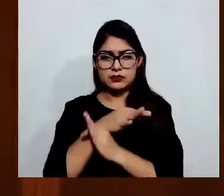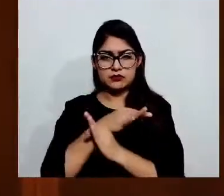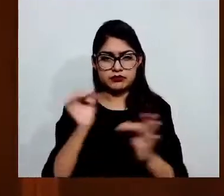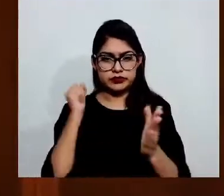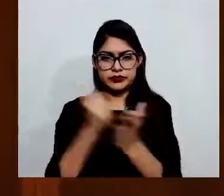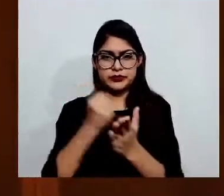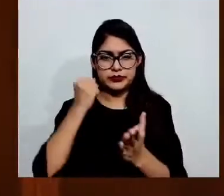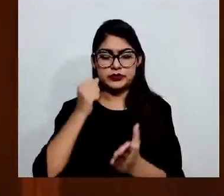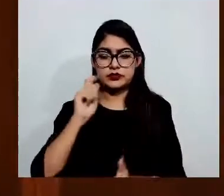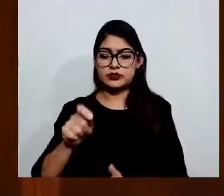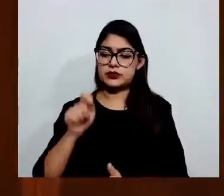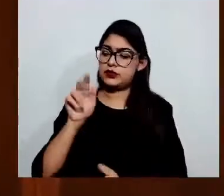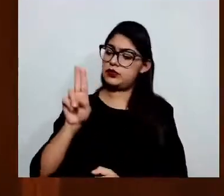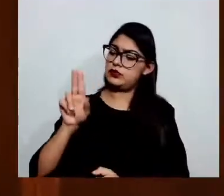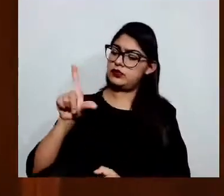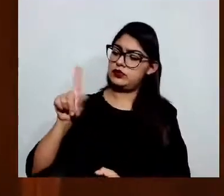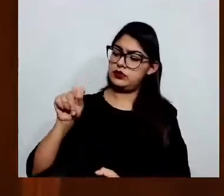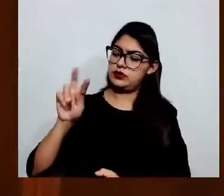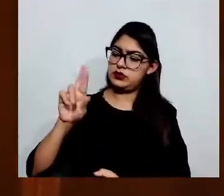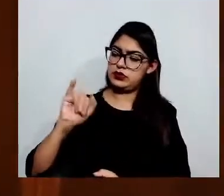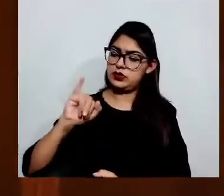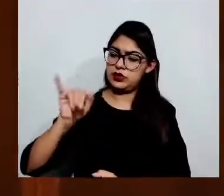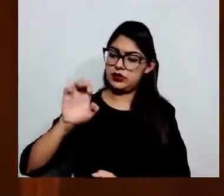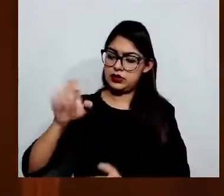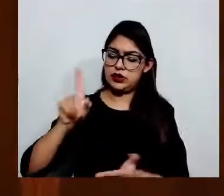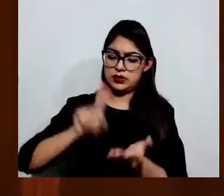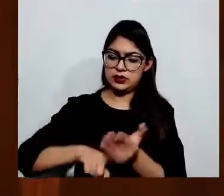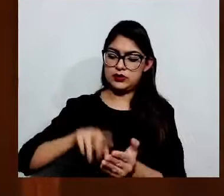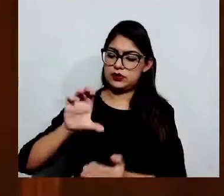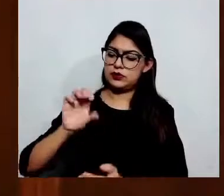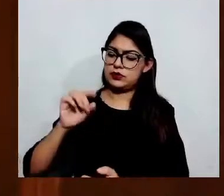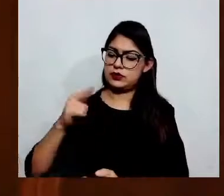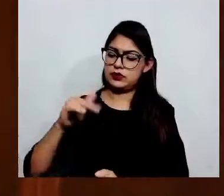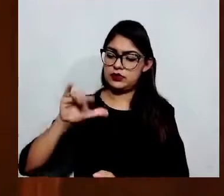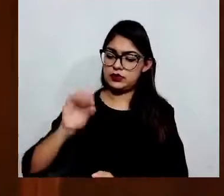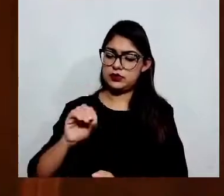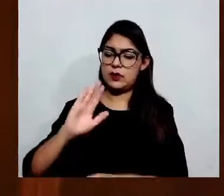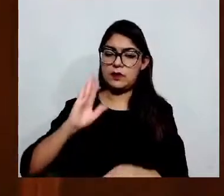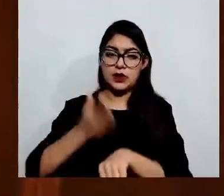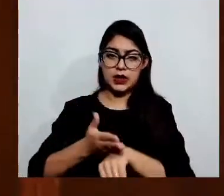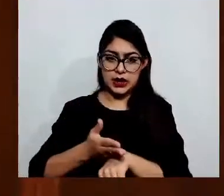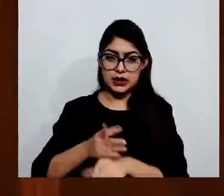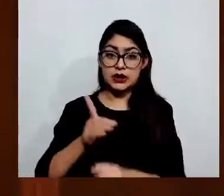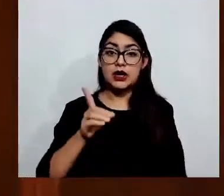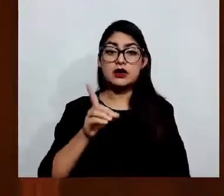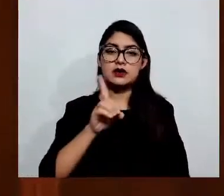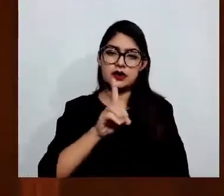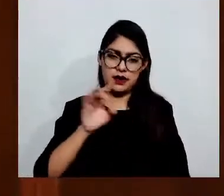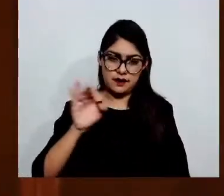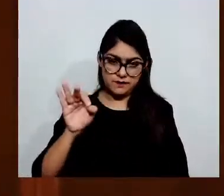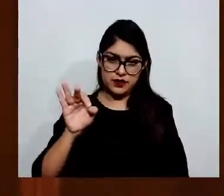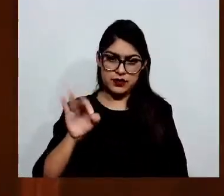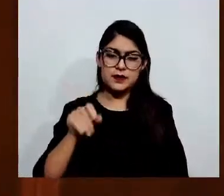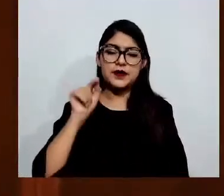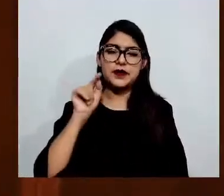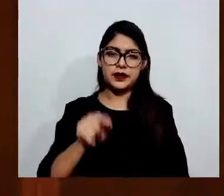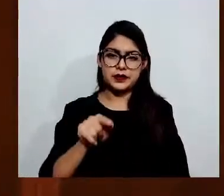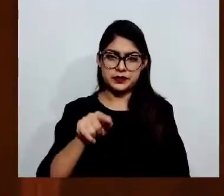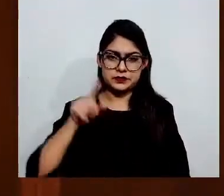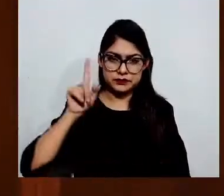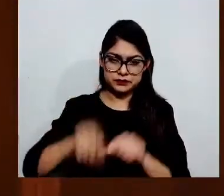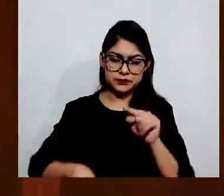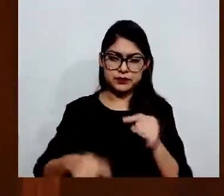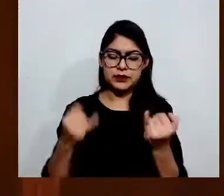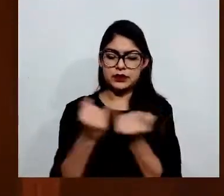para el Distrito Federal. Y al resolver las acciones de inconstitucionalidad 59,